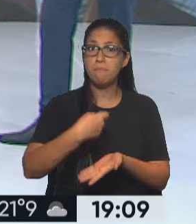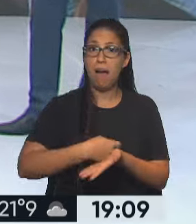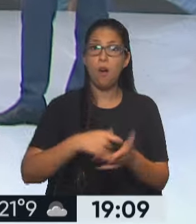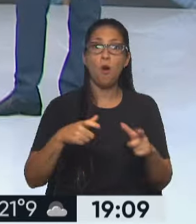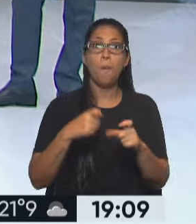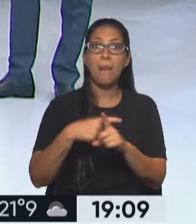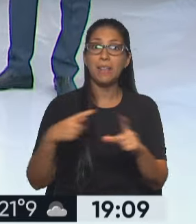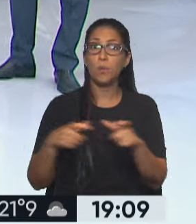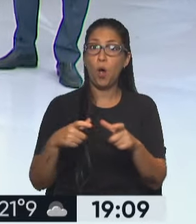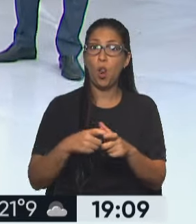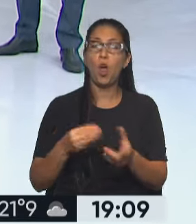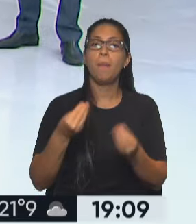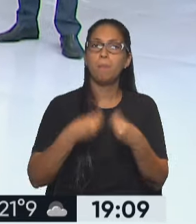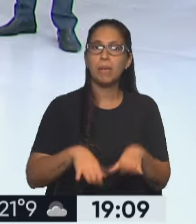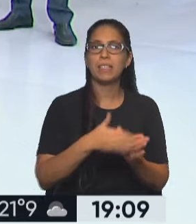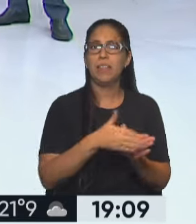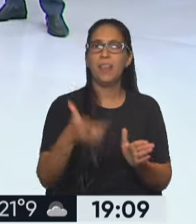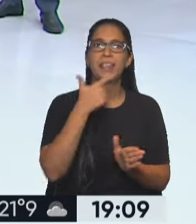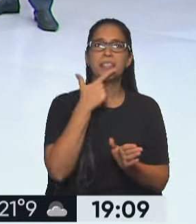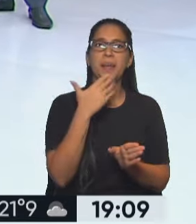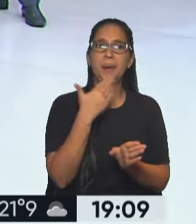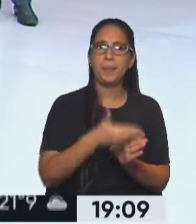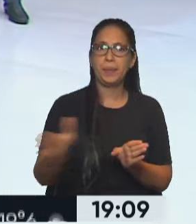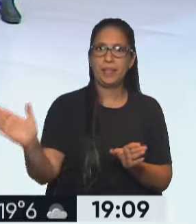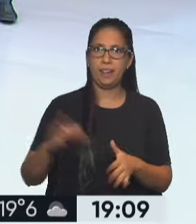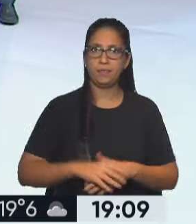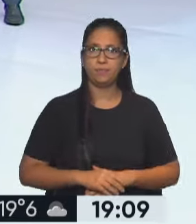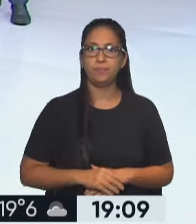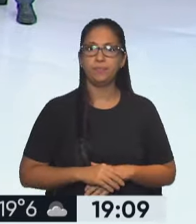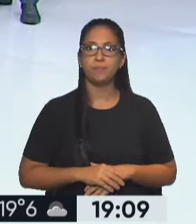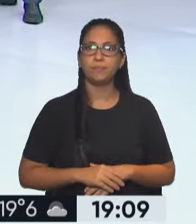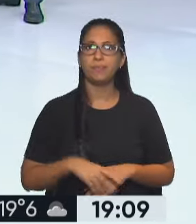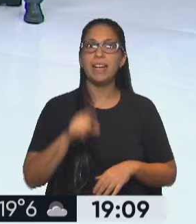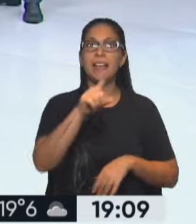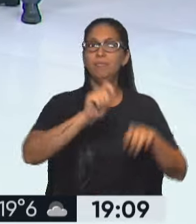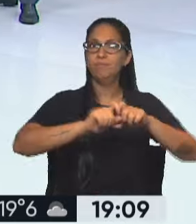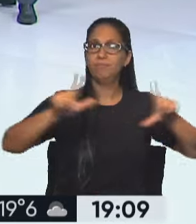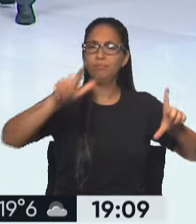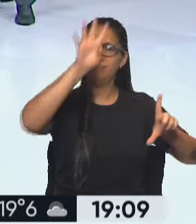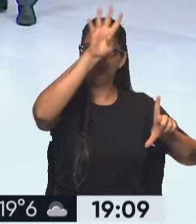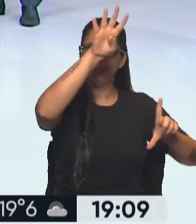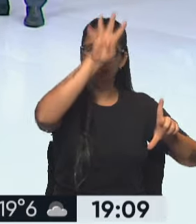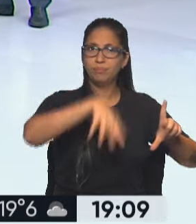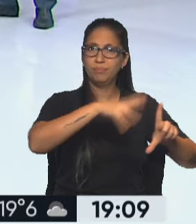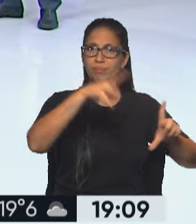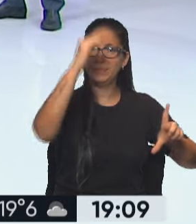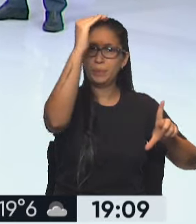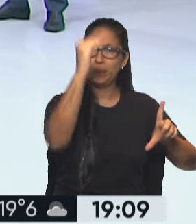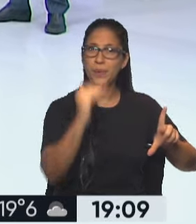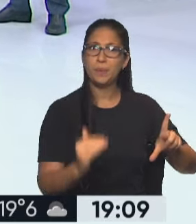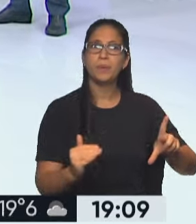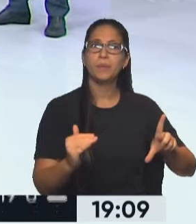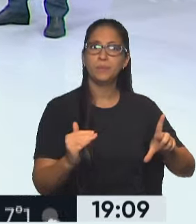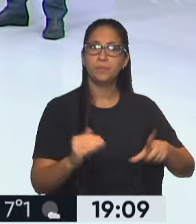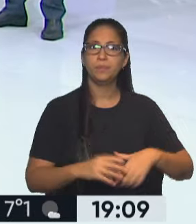bono a partir del 17 de abril. Allí están entonces las pensiones no contributivas,